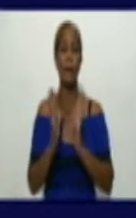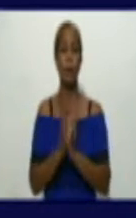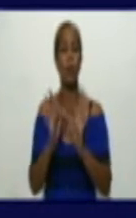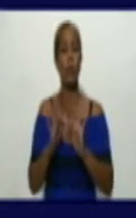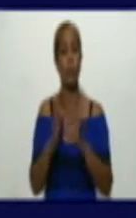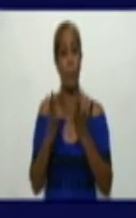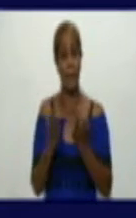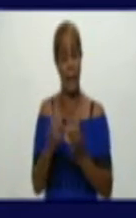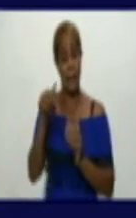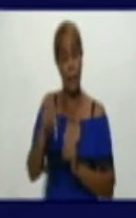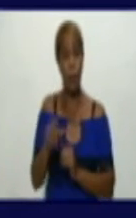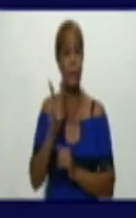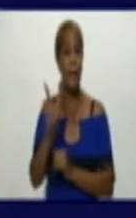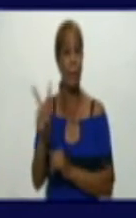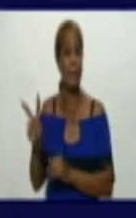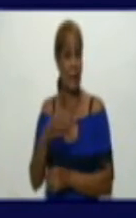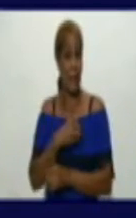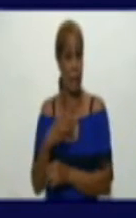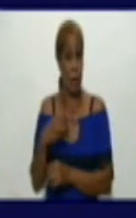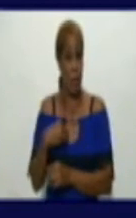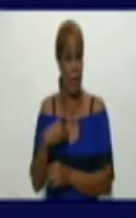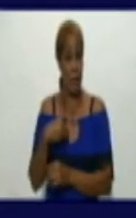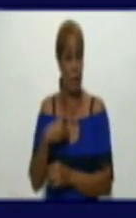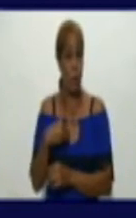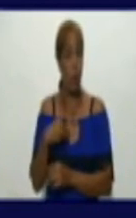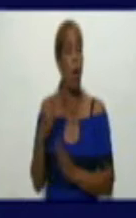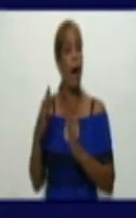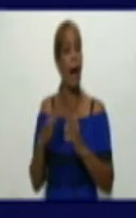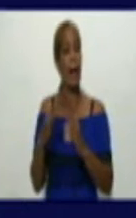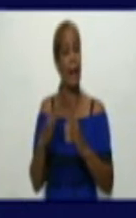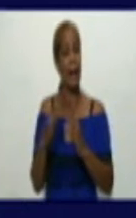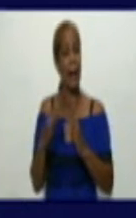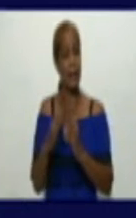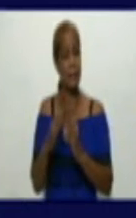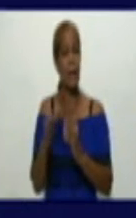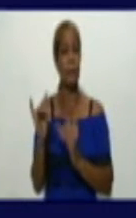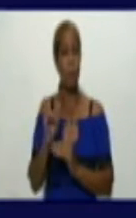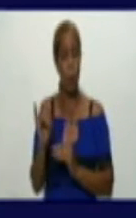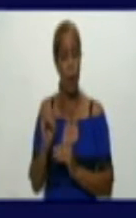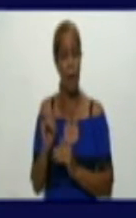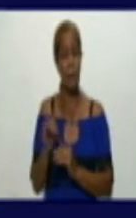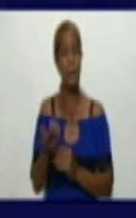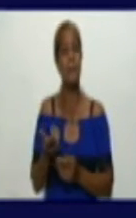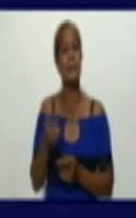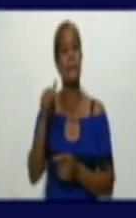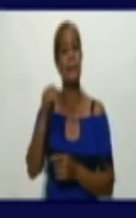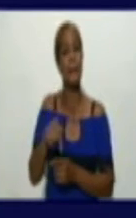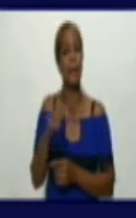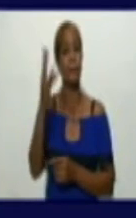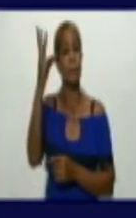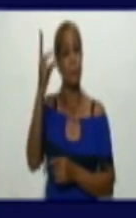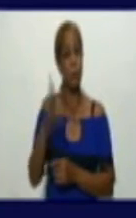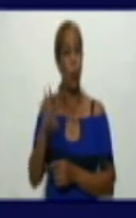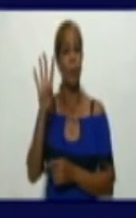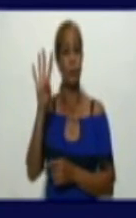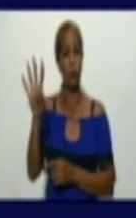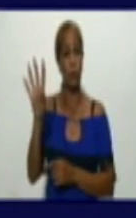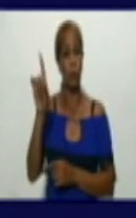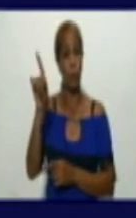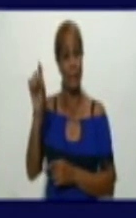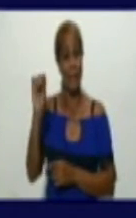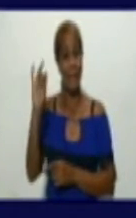773 personas con sintomatología subjetiva a COVID, pues se diagnostican 417